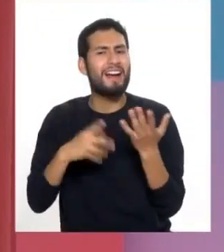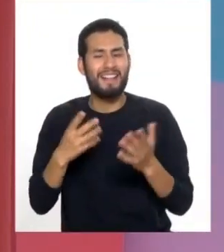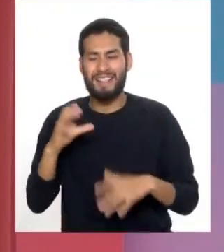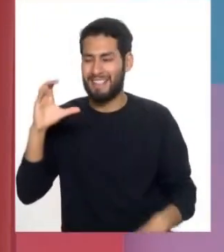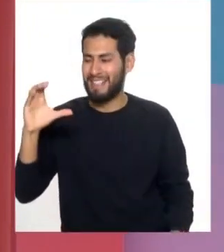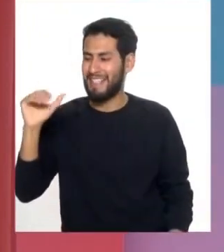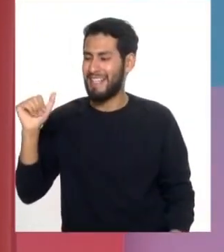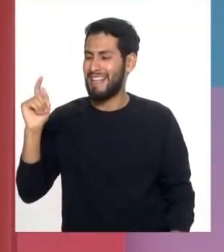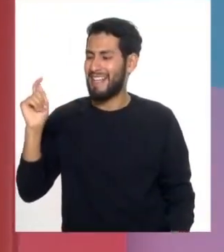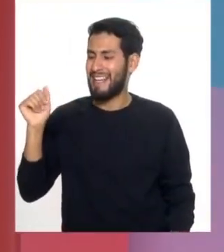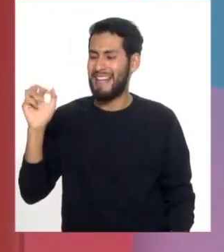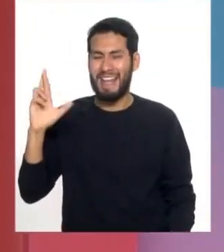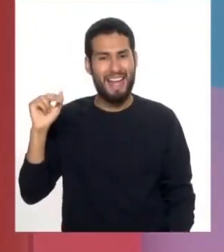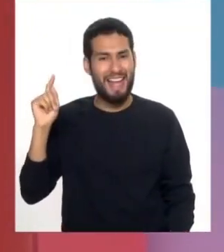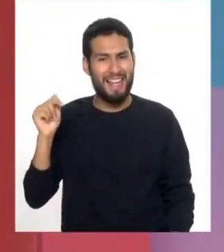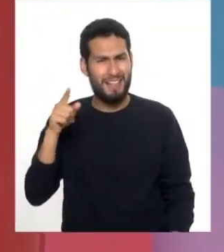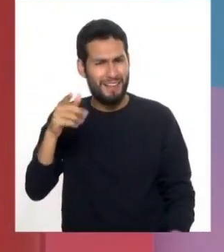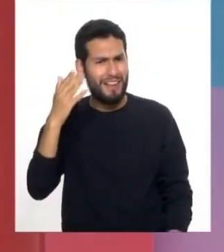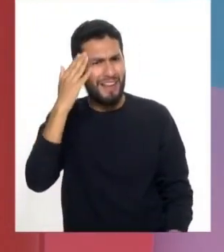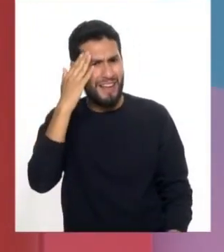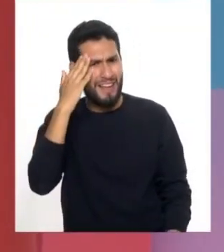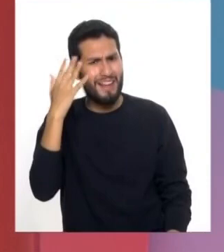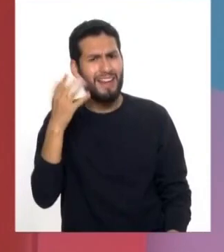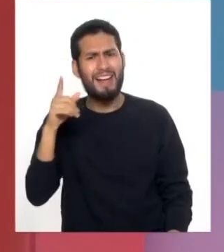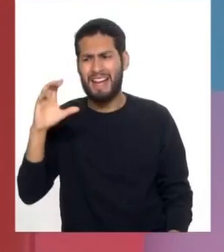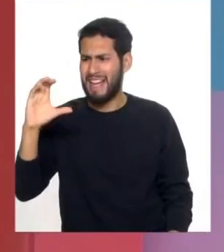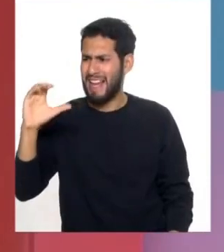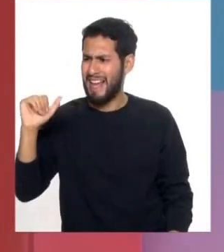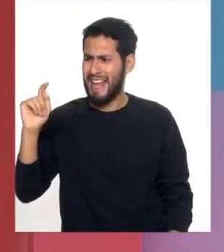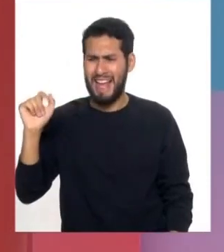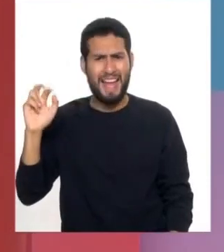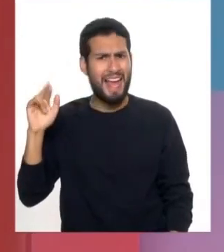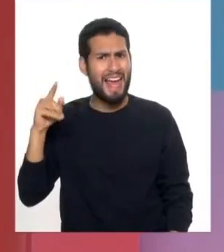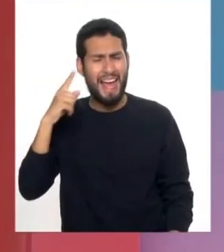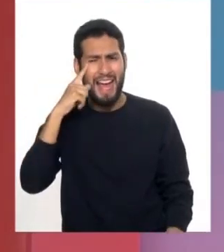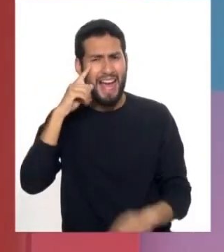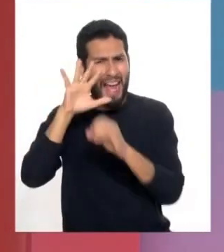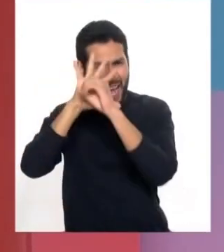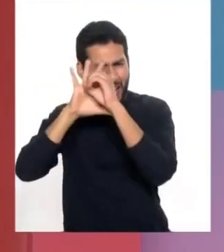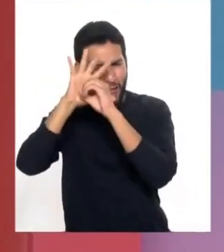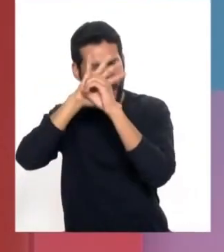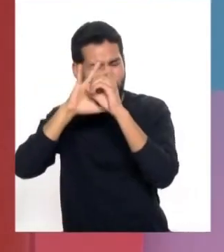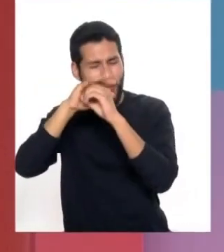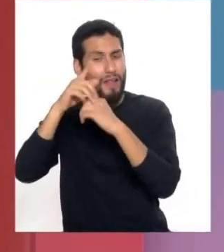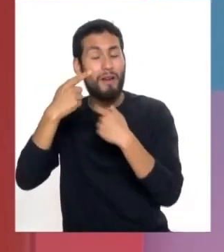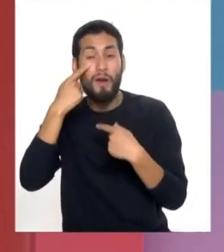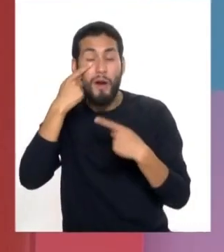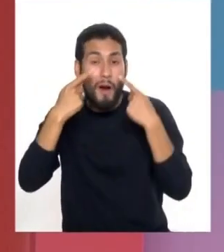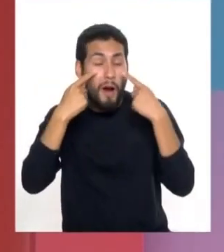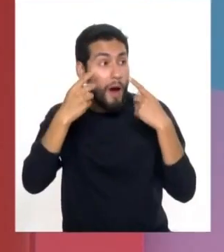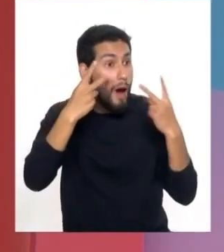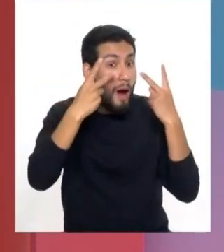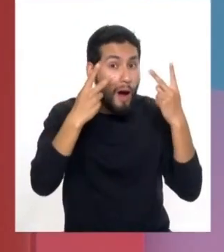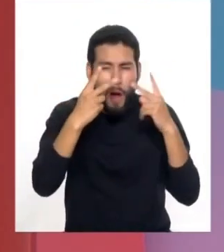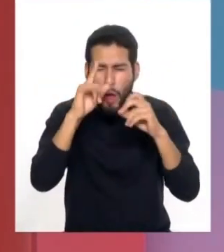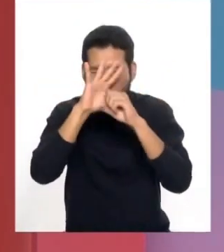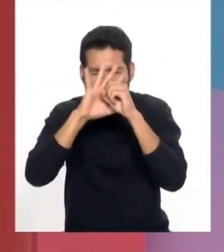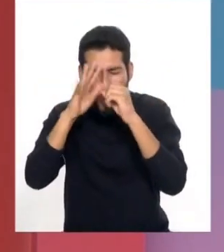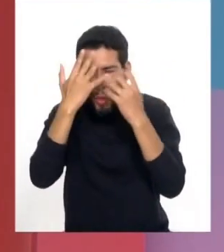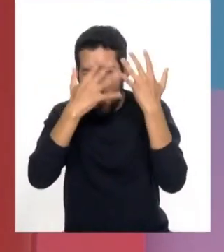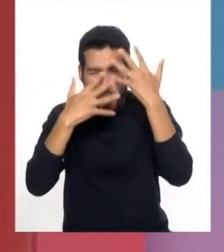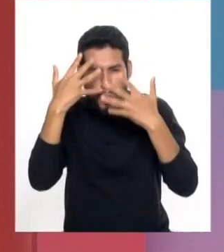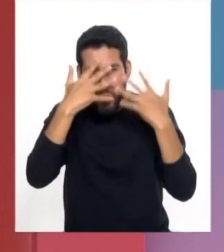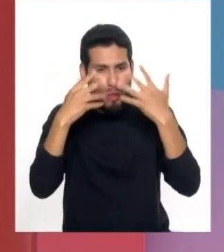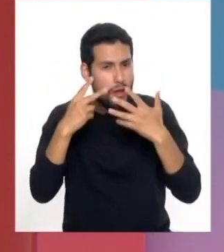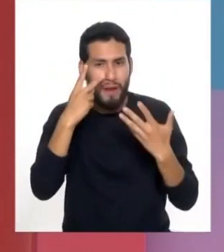cataratas. ¿Sabías que la catarata es una de las principales causas de pérdida de la visión en el mundo? Y hoy día vamos a